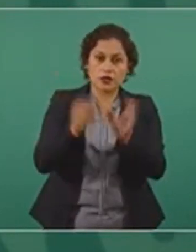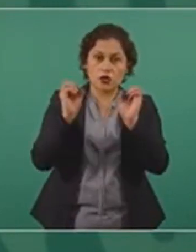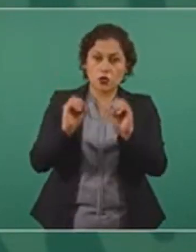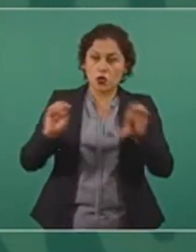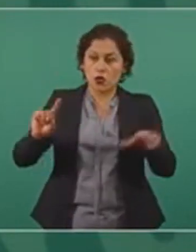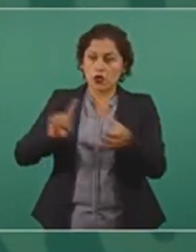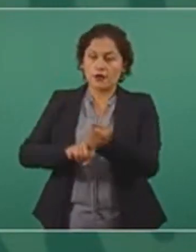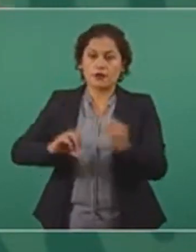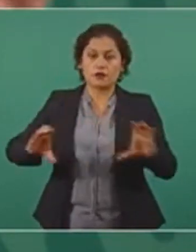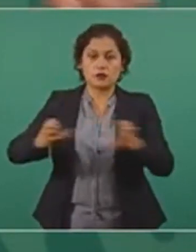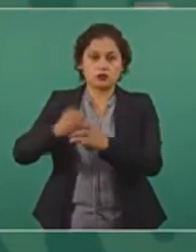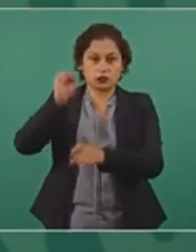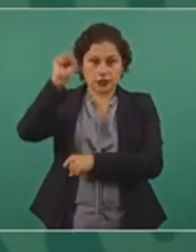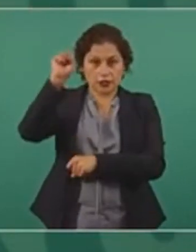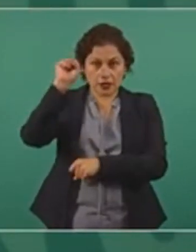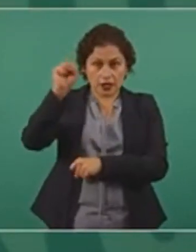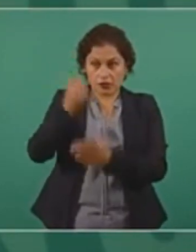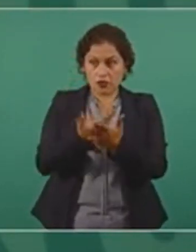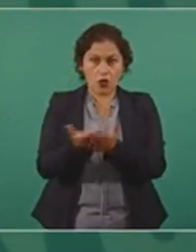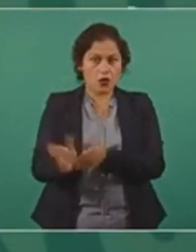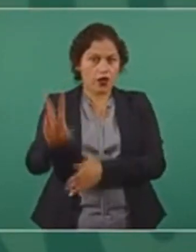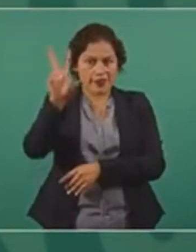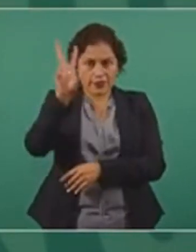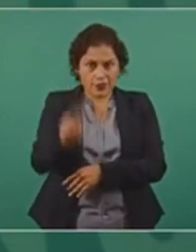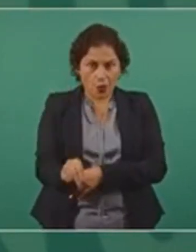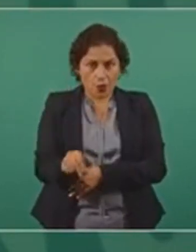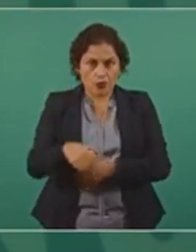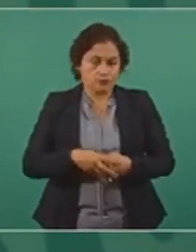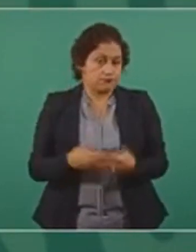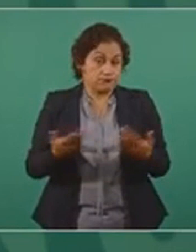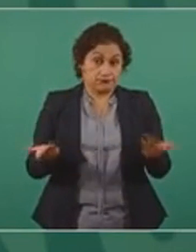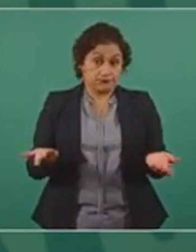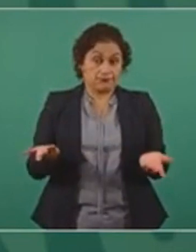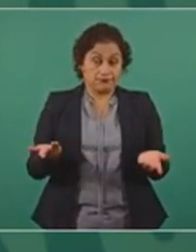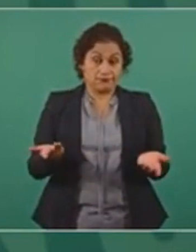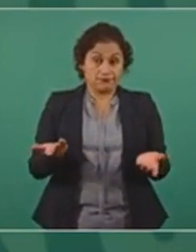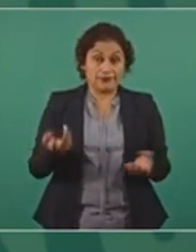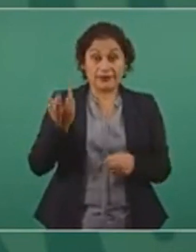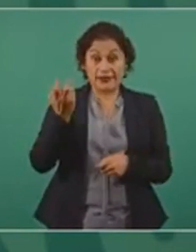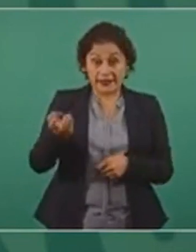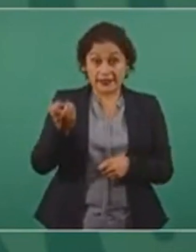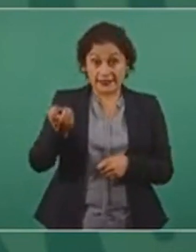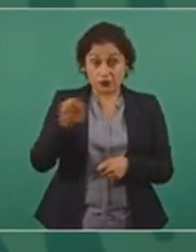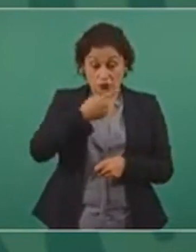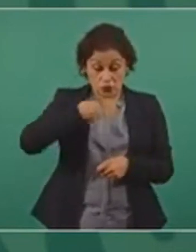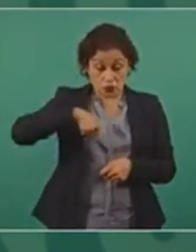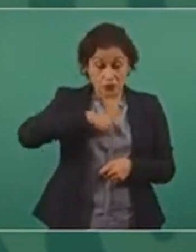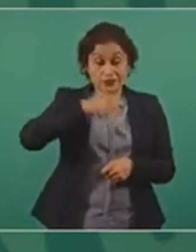Entonces, esa política se va a mantener